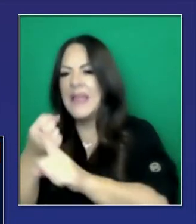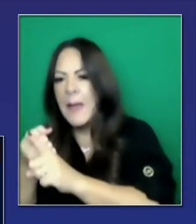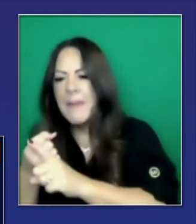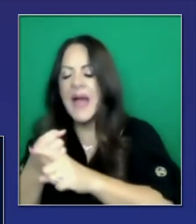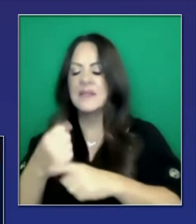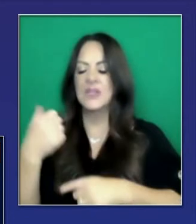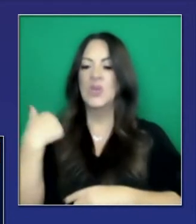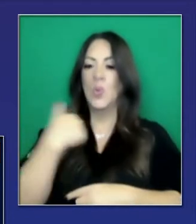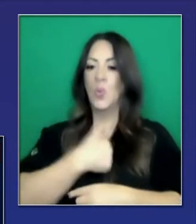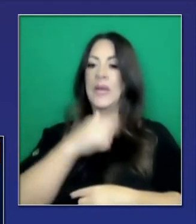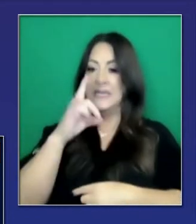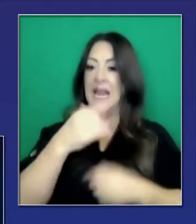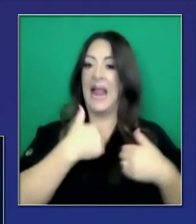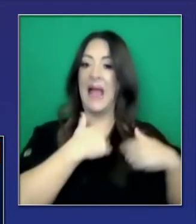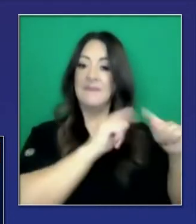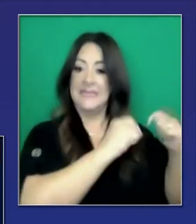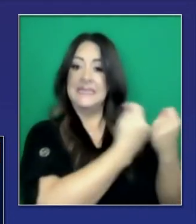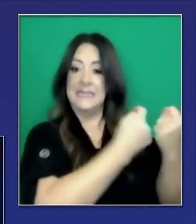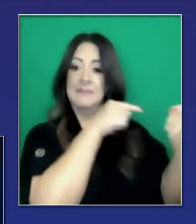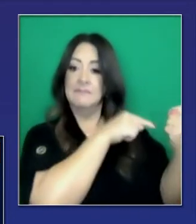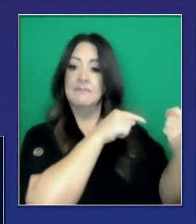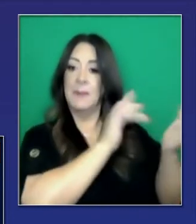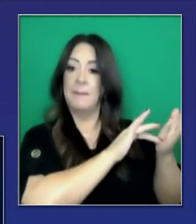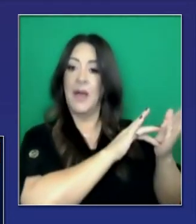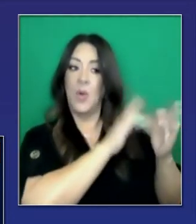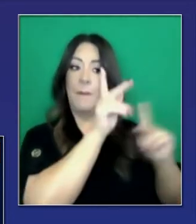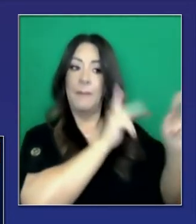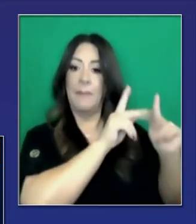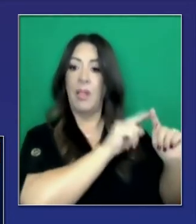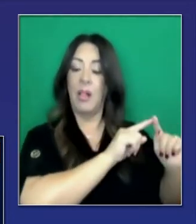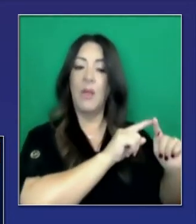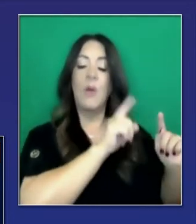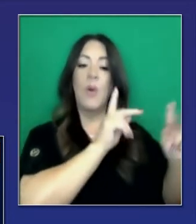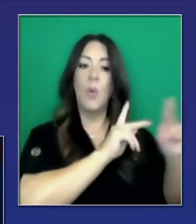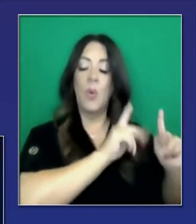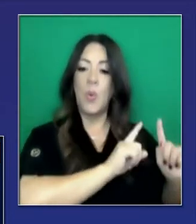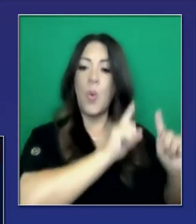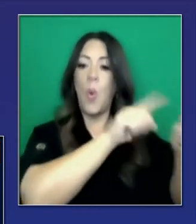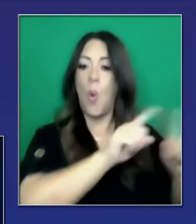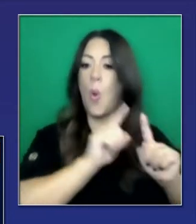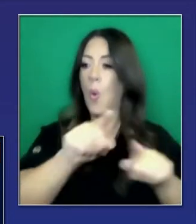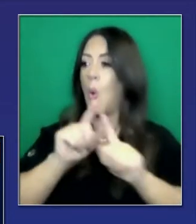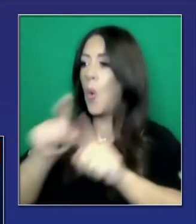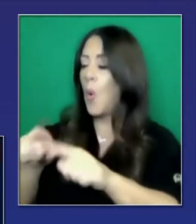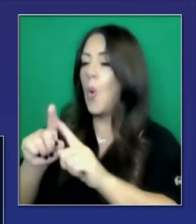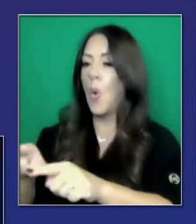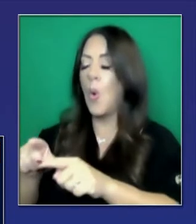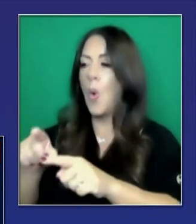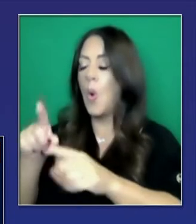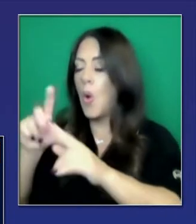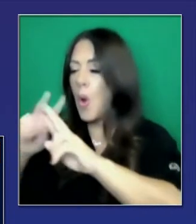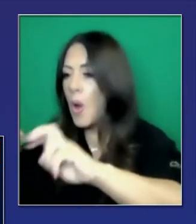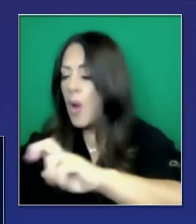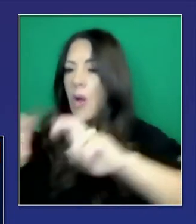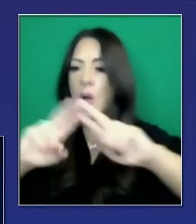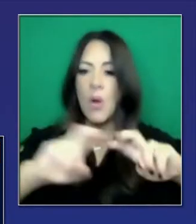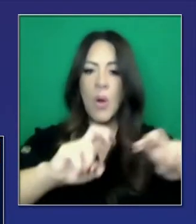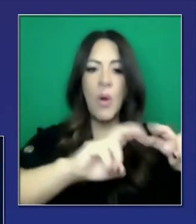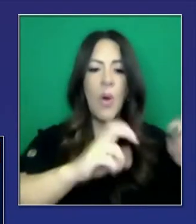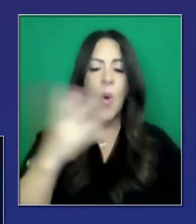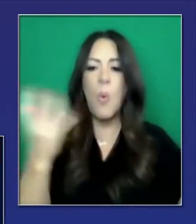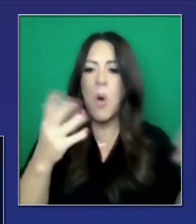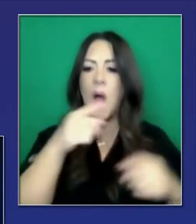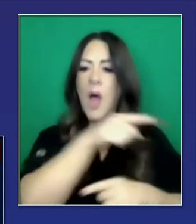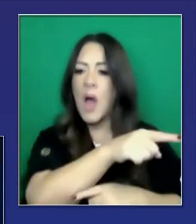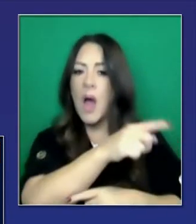enviamos a varios equipos a diferentes lugares a una muestra de hospitales pequeños y grandes para comprender realmente cuáles son las